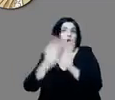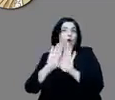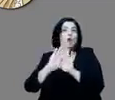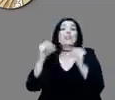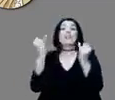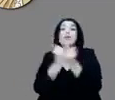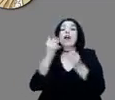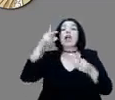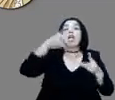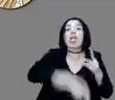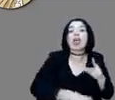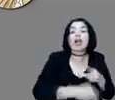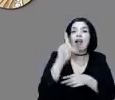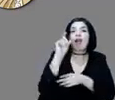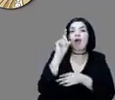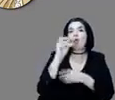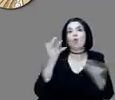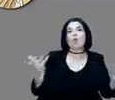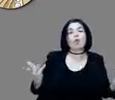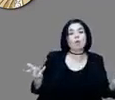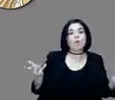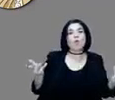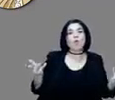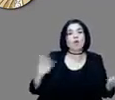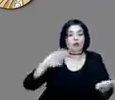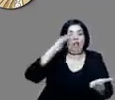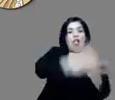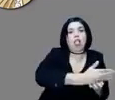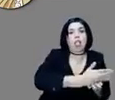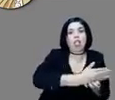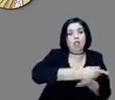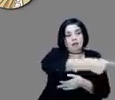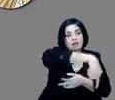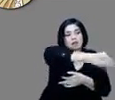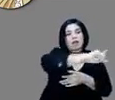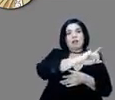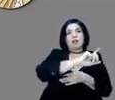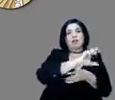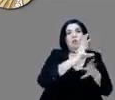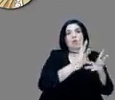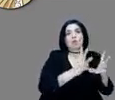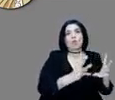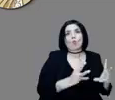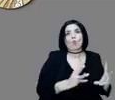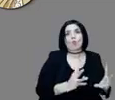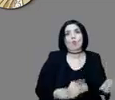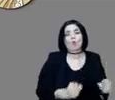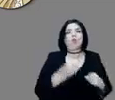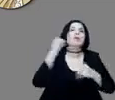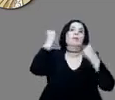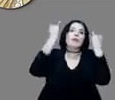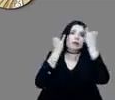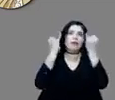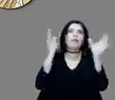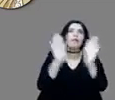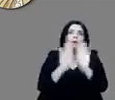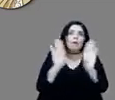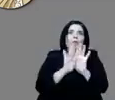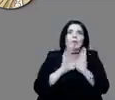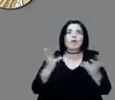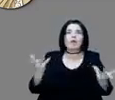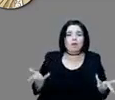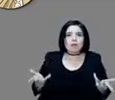potable que abastecía a Tenochtitlán. Entonces, imagínense ustedes este aspecto. Además,